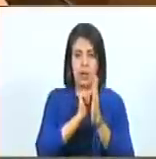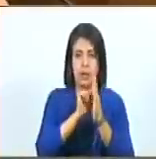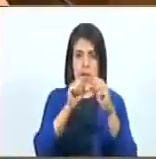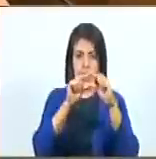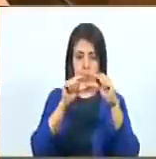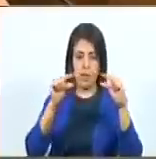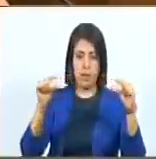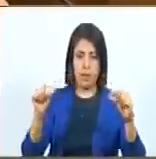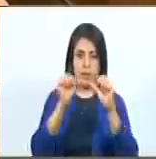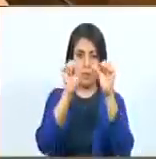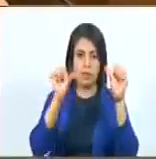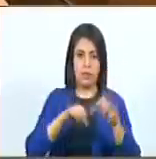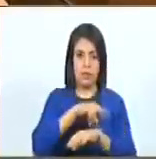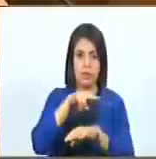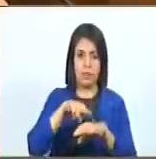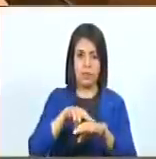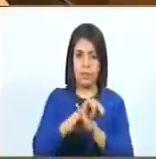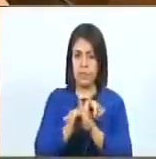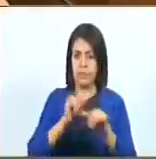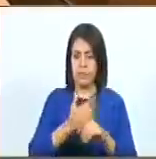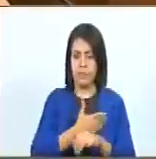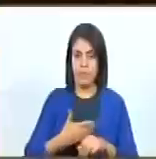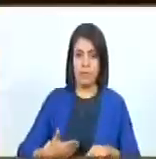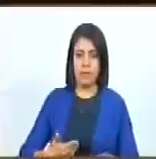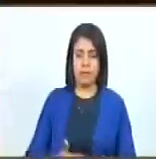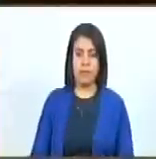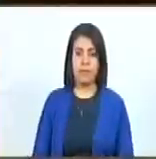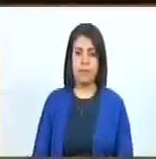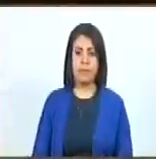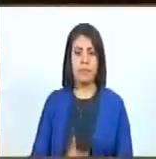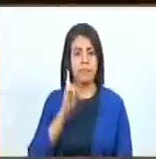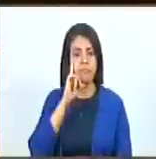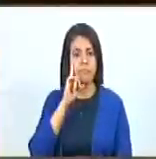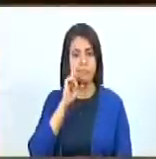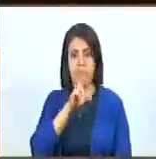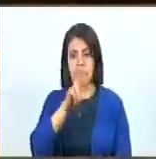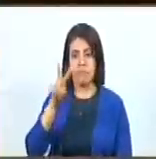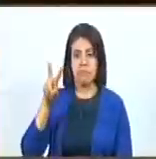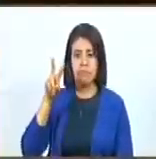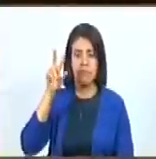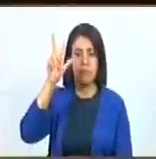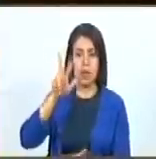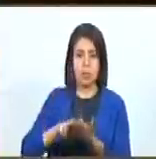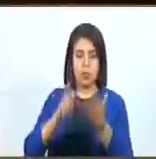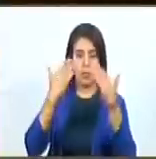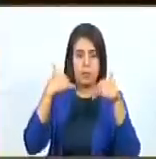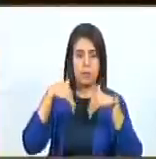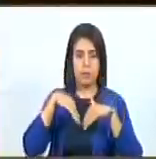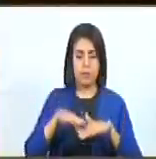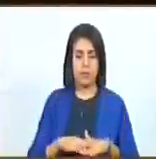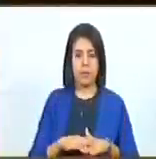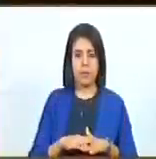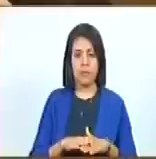Epígrafe, Sistema Nacional. Estado presidente. En consideración el epígrafe. Aprobado. Siguiente.